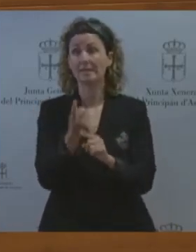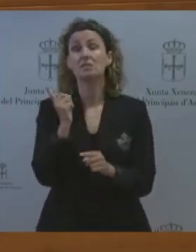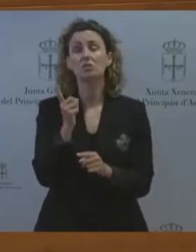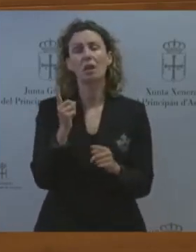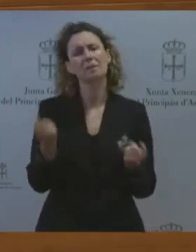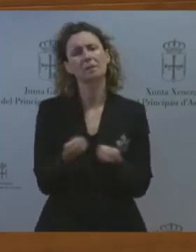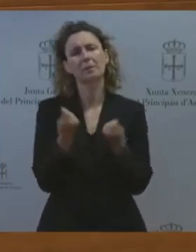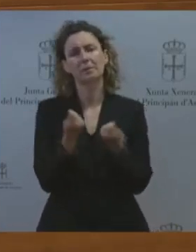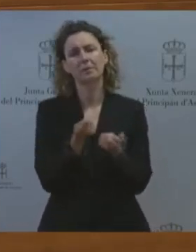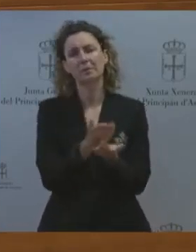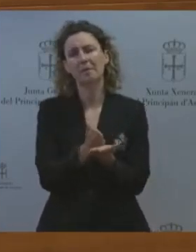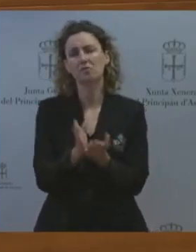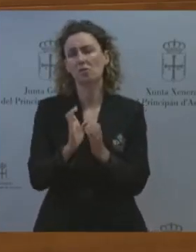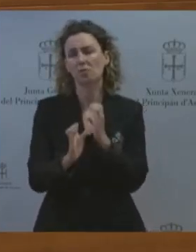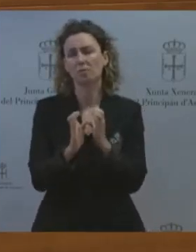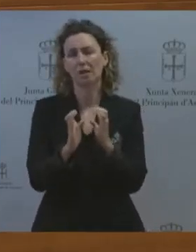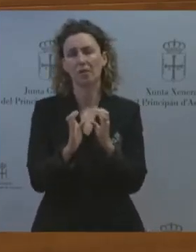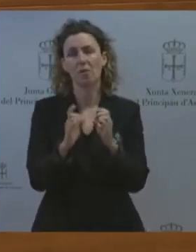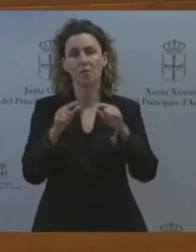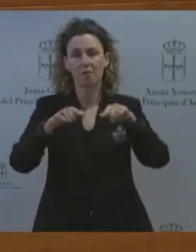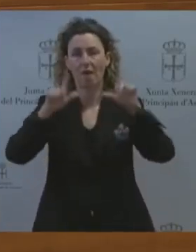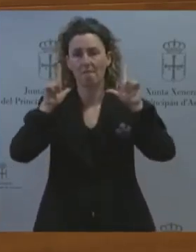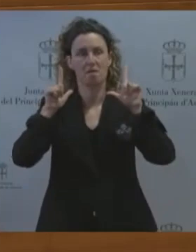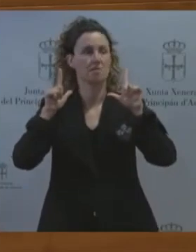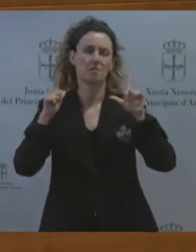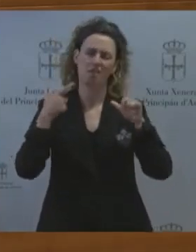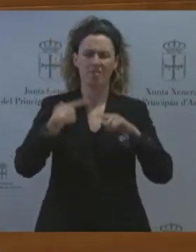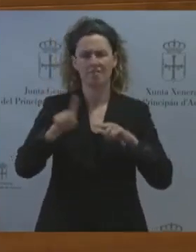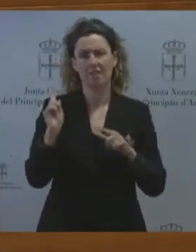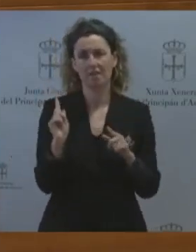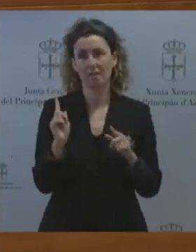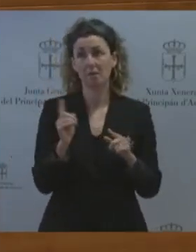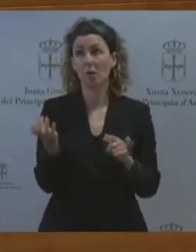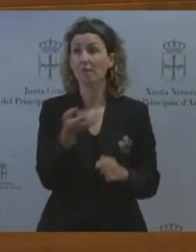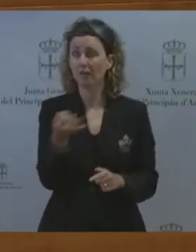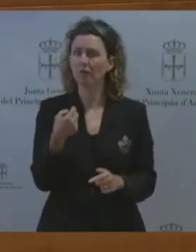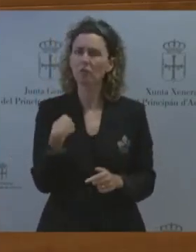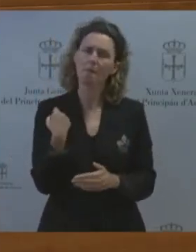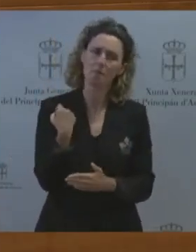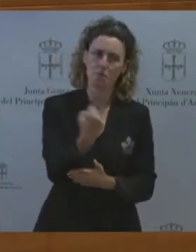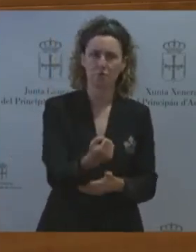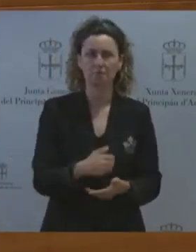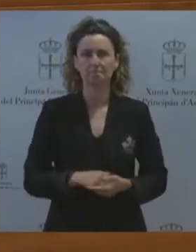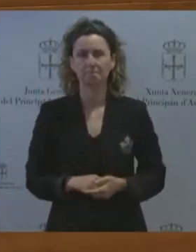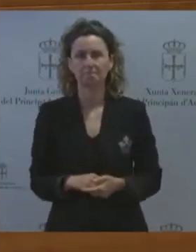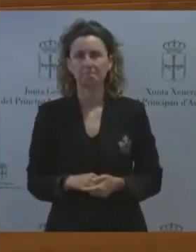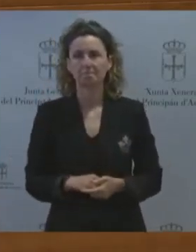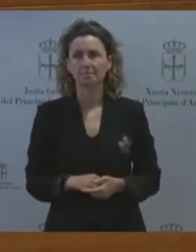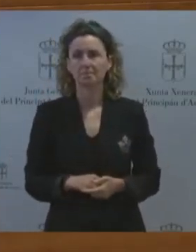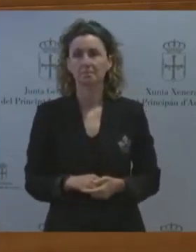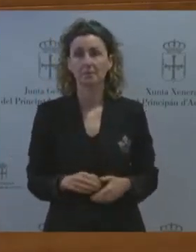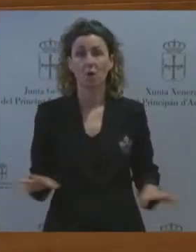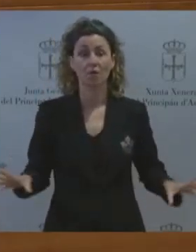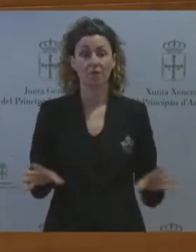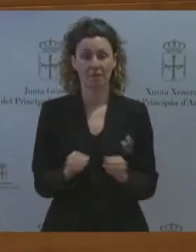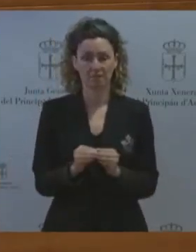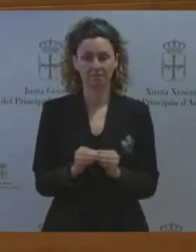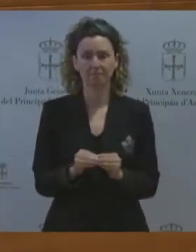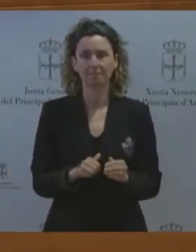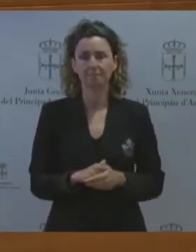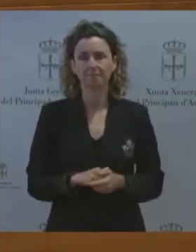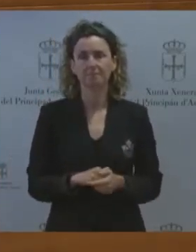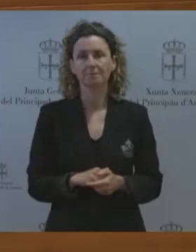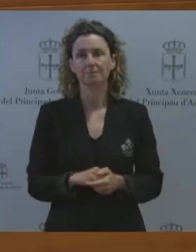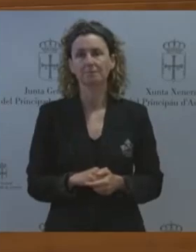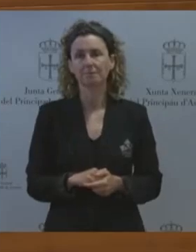eficaces nosotros por supuesto en eso también apoyaríamos concluyo señor Barbón señorías nuestro grupo no le va a